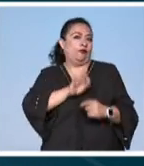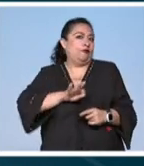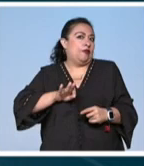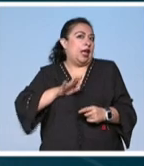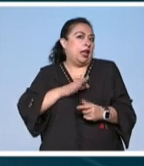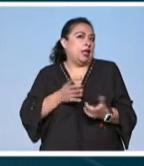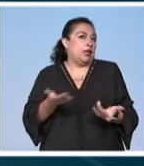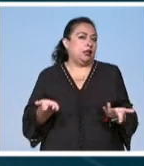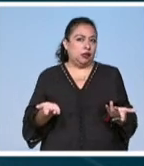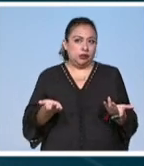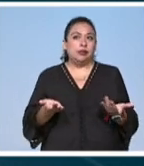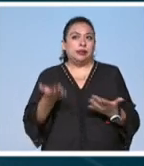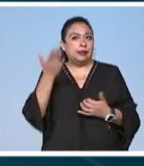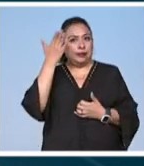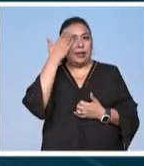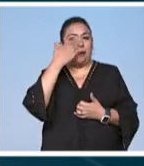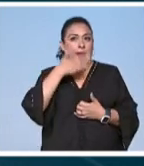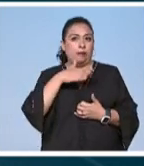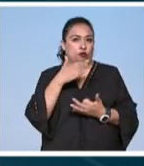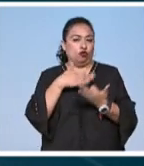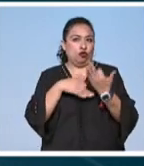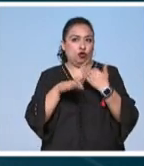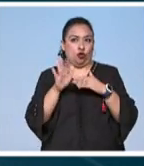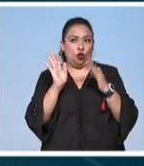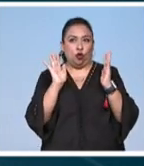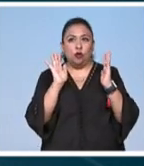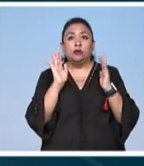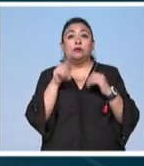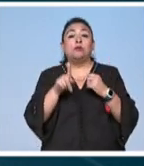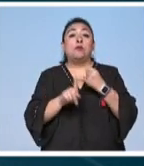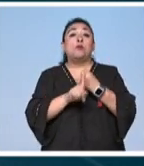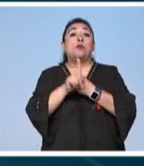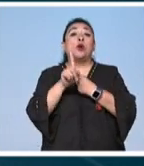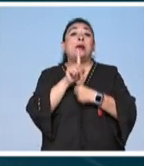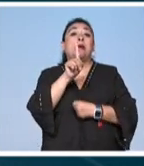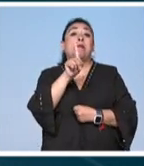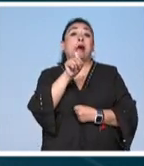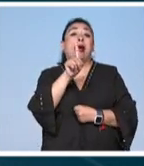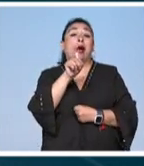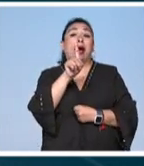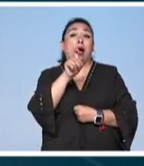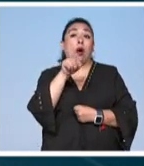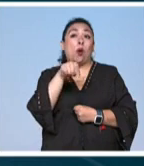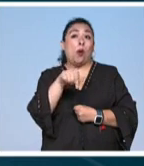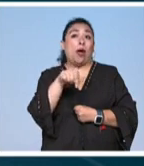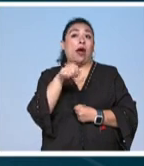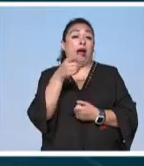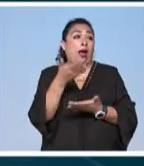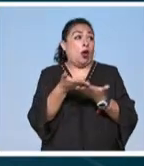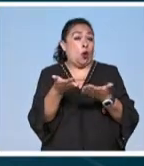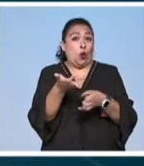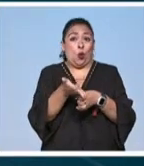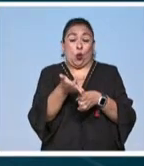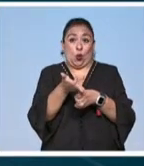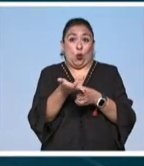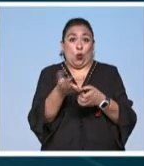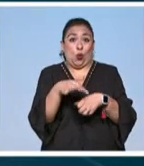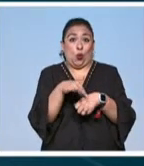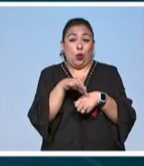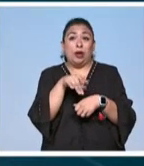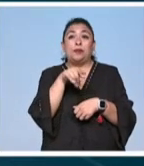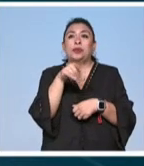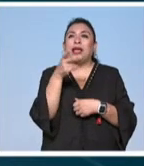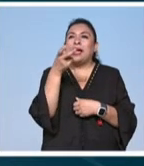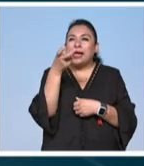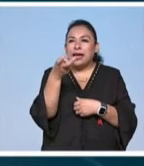porque sabemos todos perfectamente en la crisis hídrica en la que estamos viviendo esta